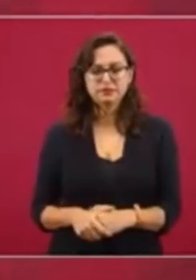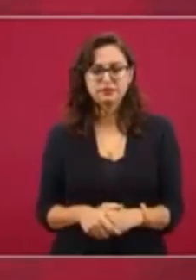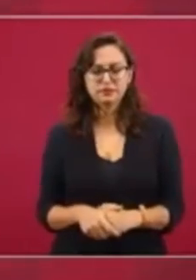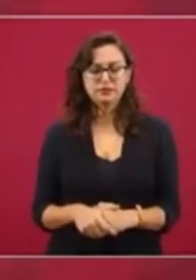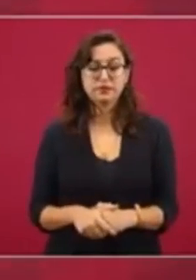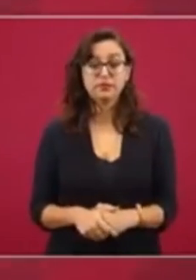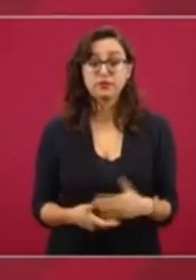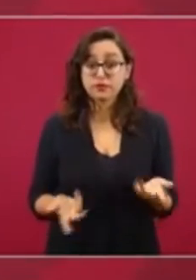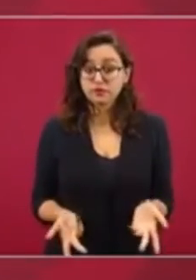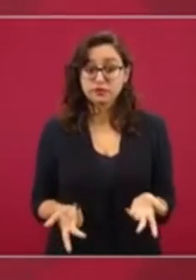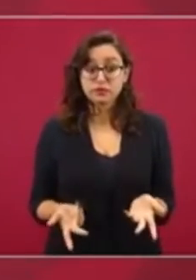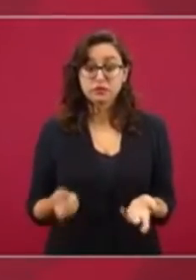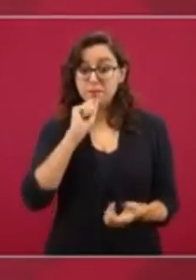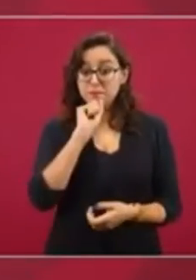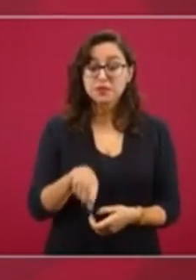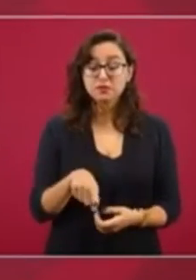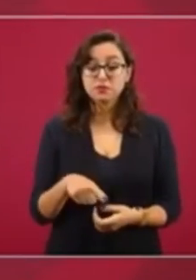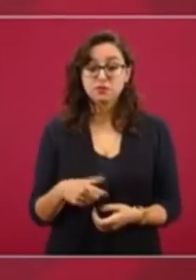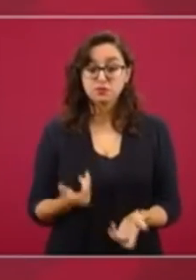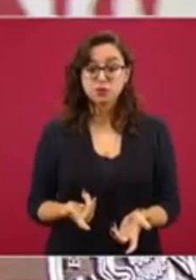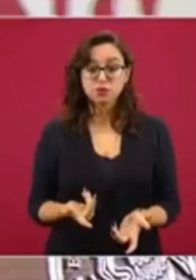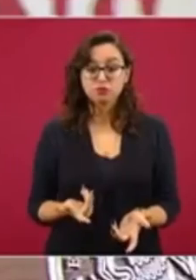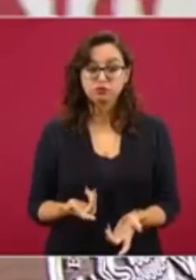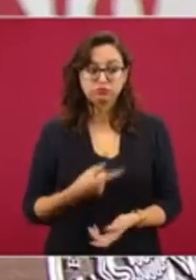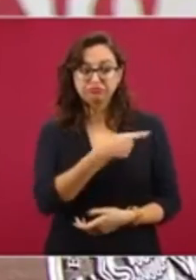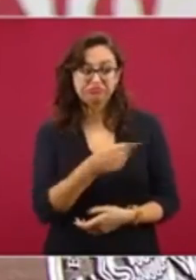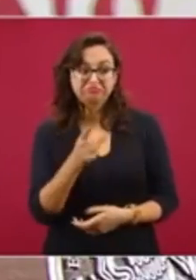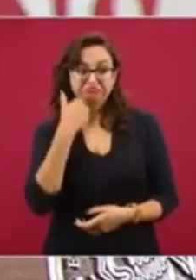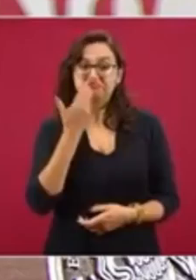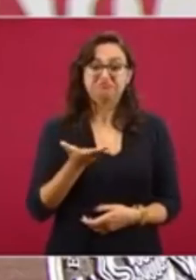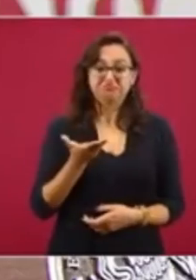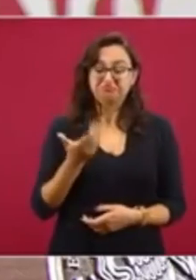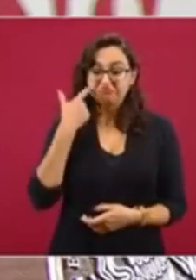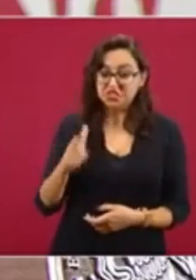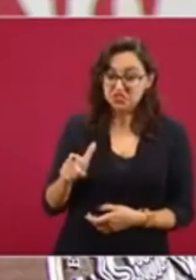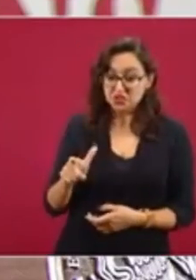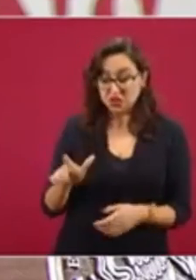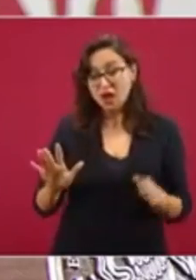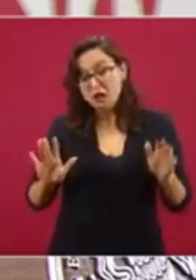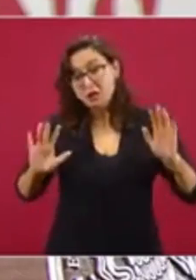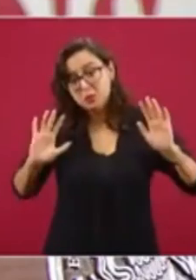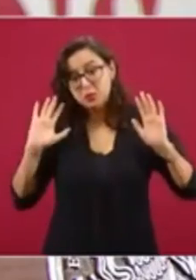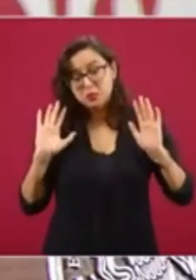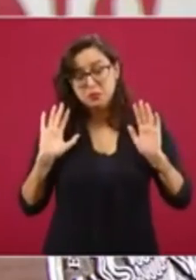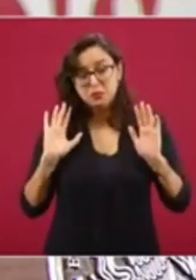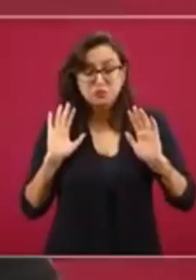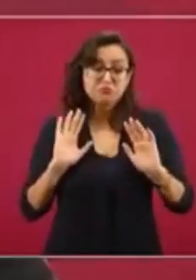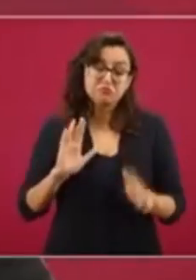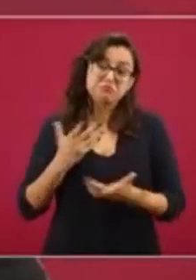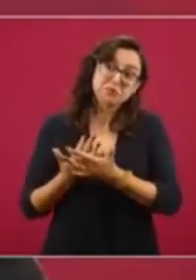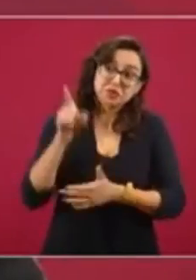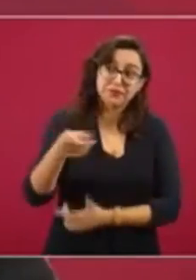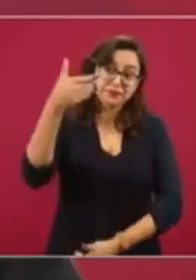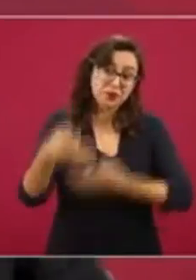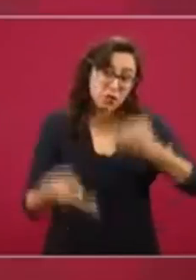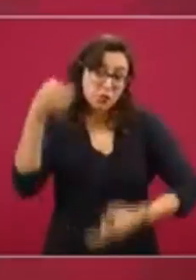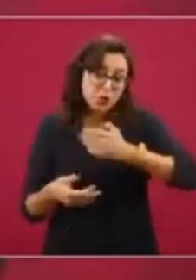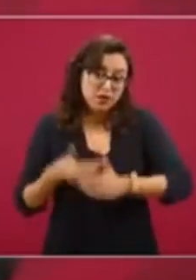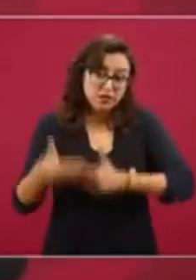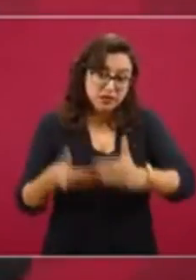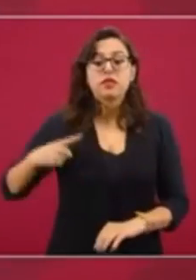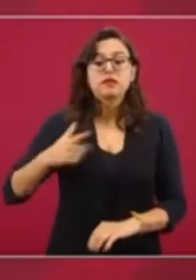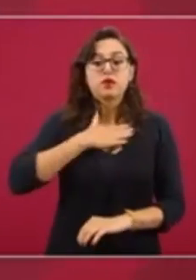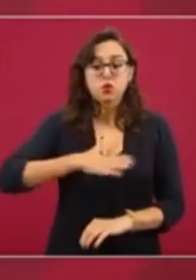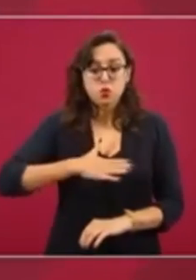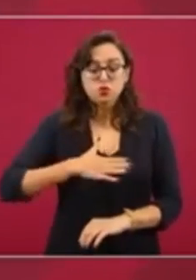Si no se hace de esa forma, porque cada persona es libre, pues esperar a los procedimientos, ¿no? Que no deben de